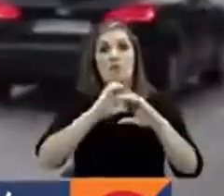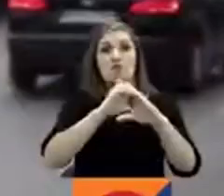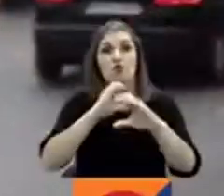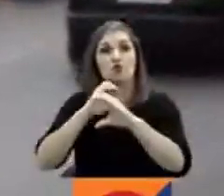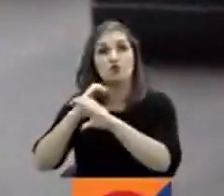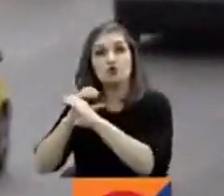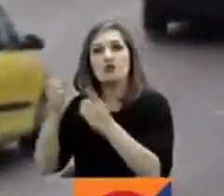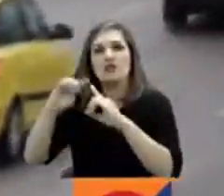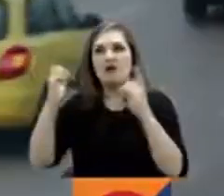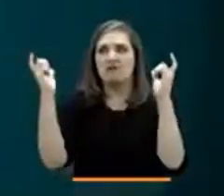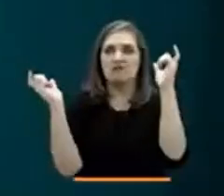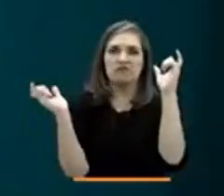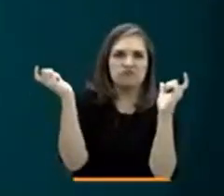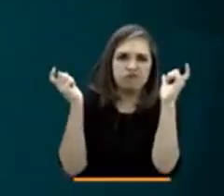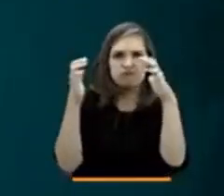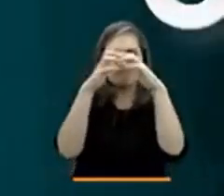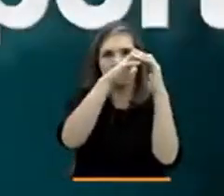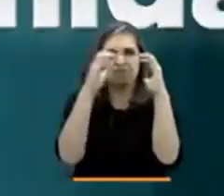camiones pesados.